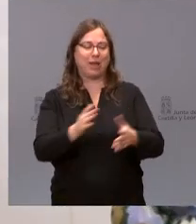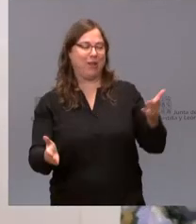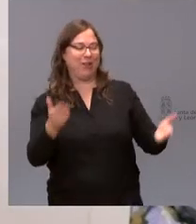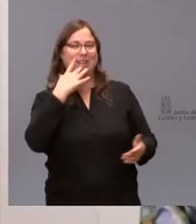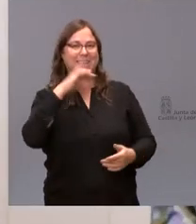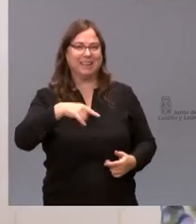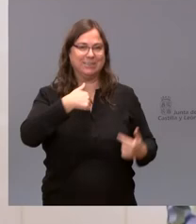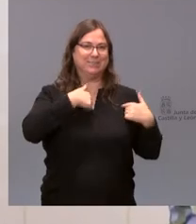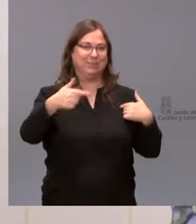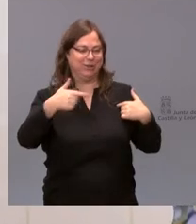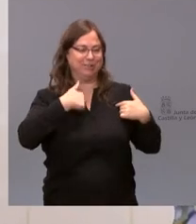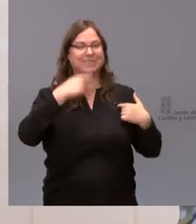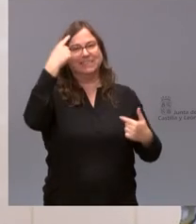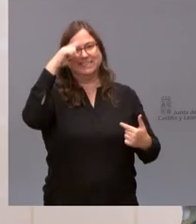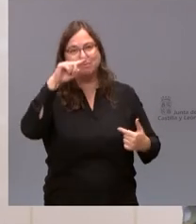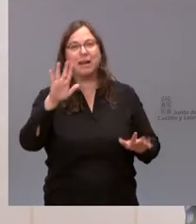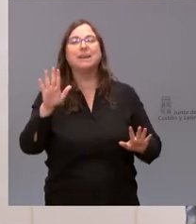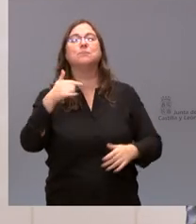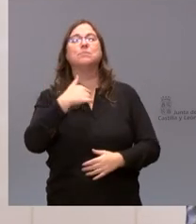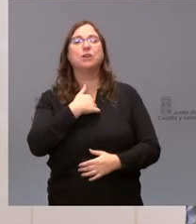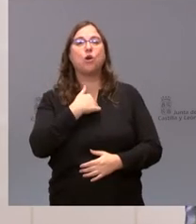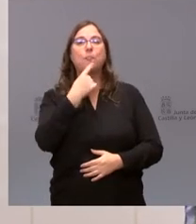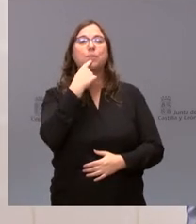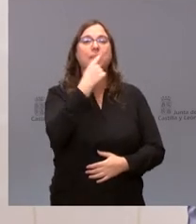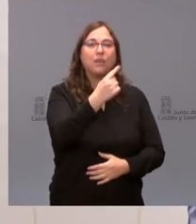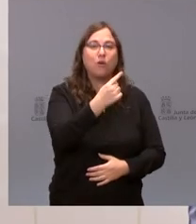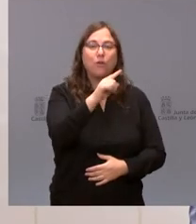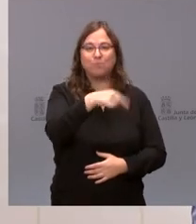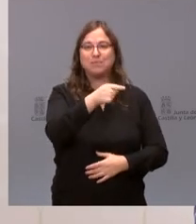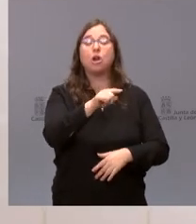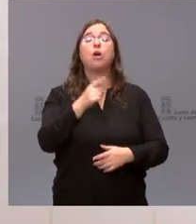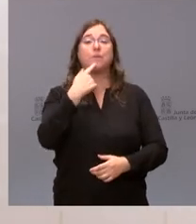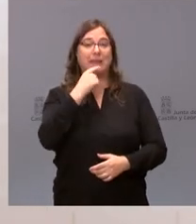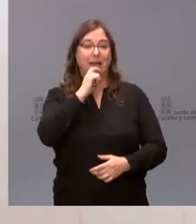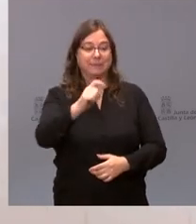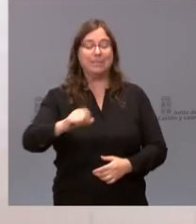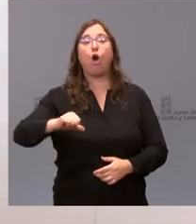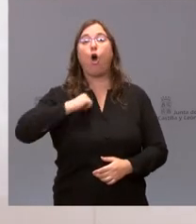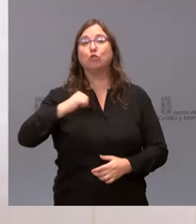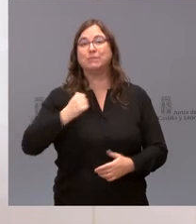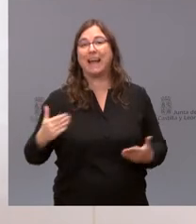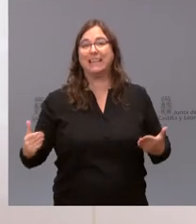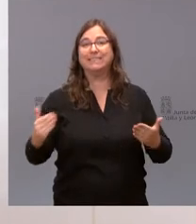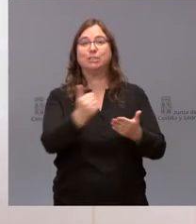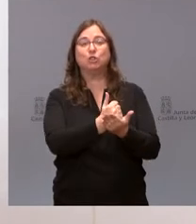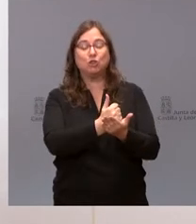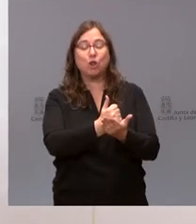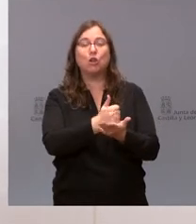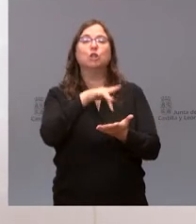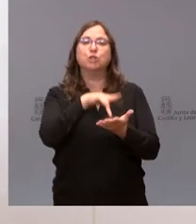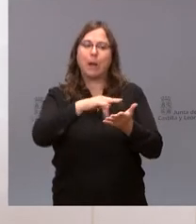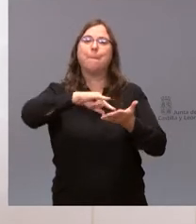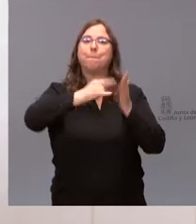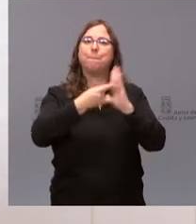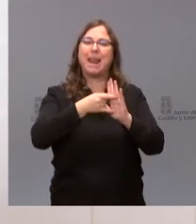que yo pudiera estar enterado de este asunto. Pero decirle que todos los hospitales de la comunidad tienen planes de contingencia.